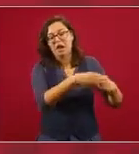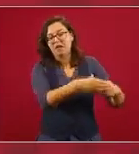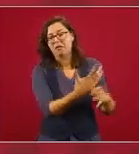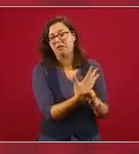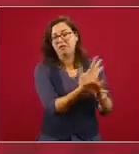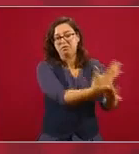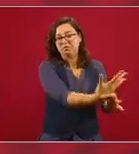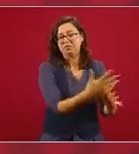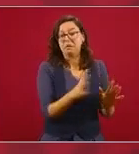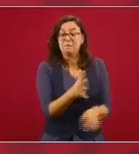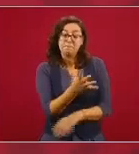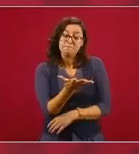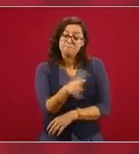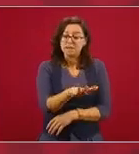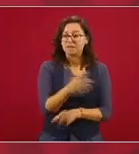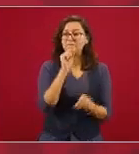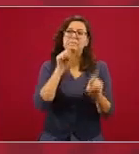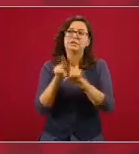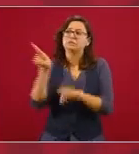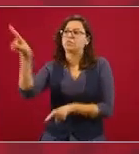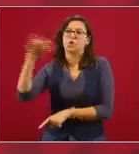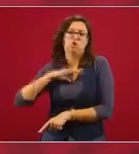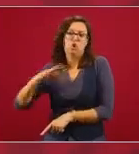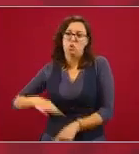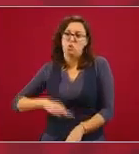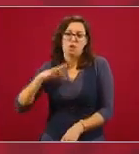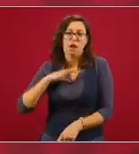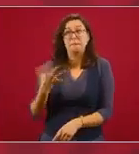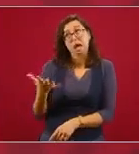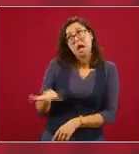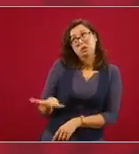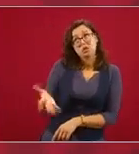al tren Toluca, Ciudad de México.